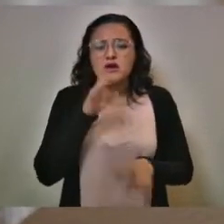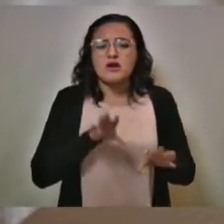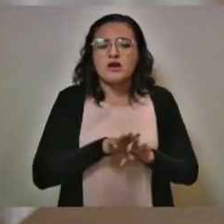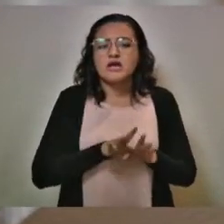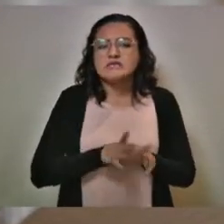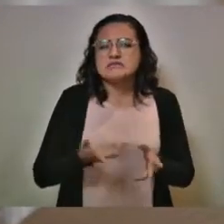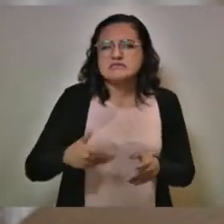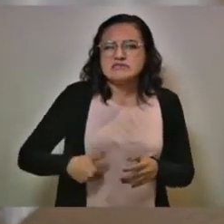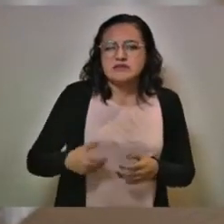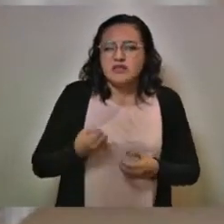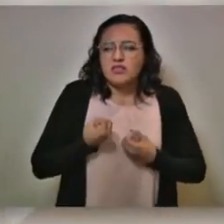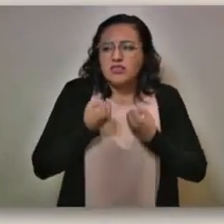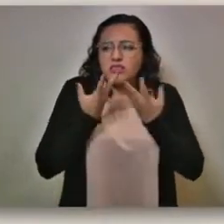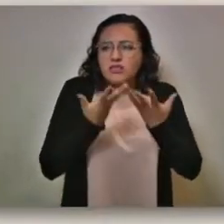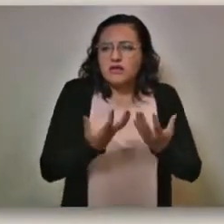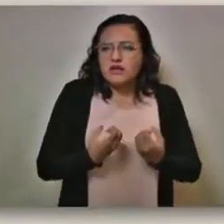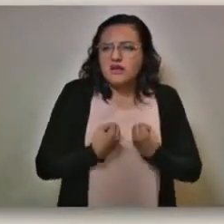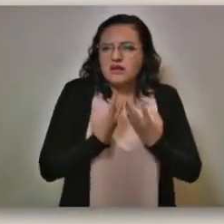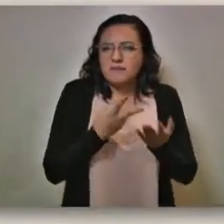sacan.